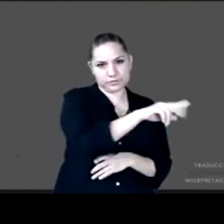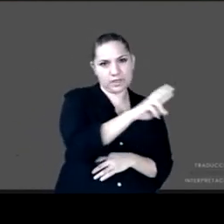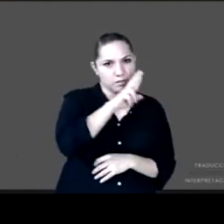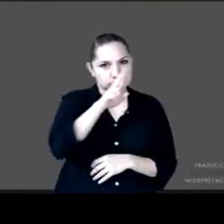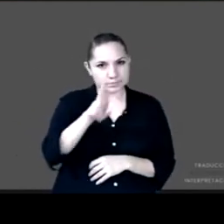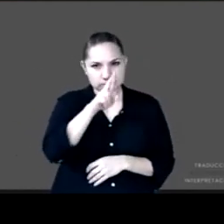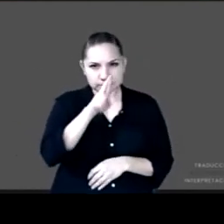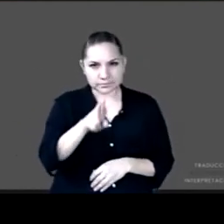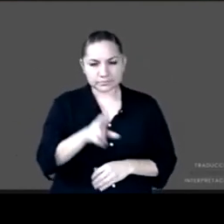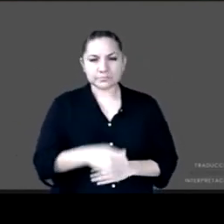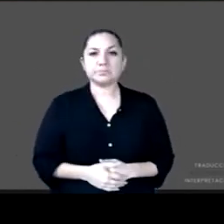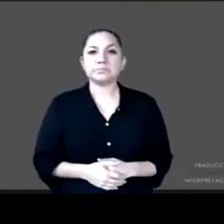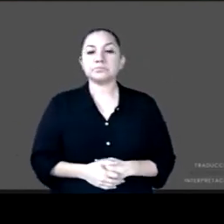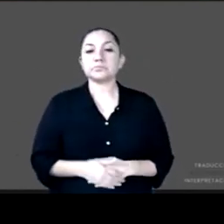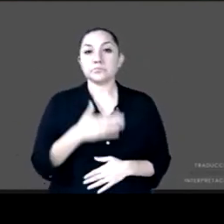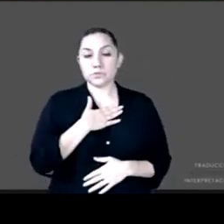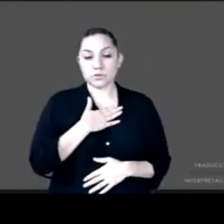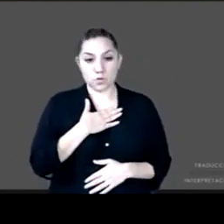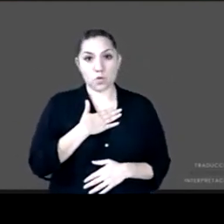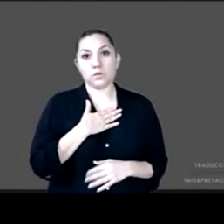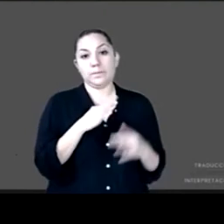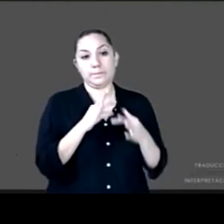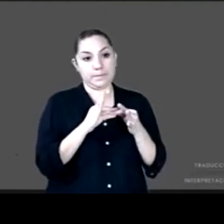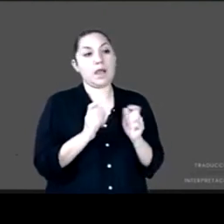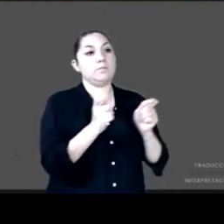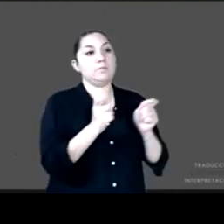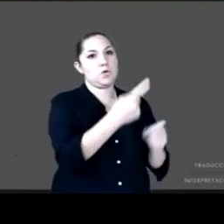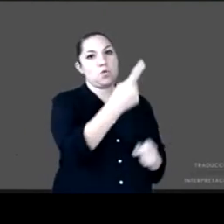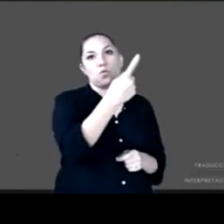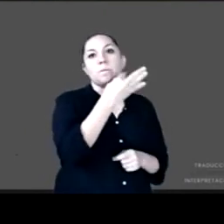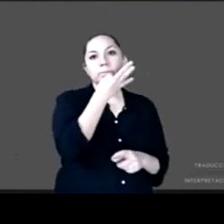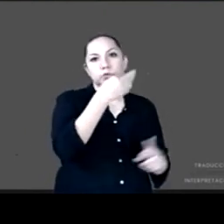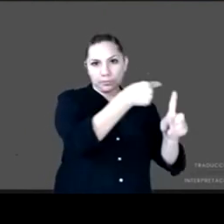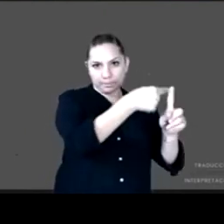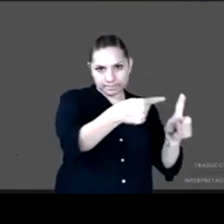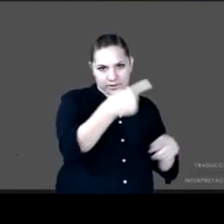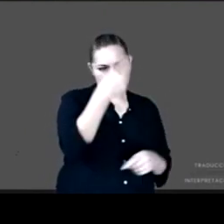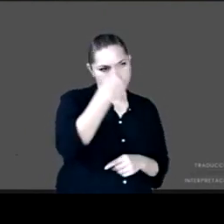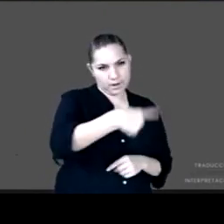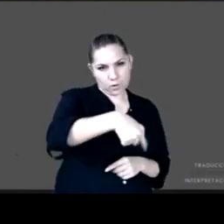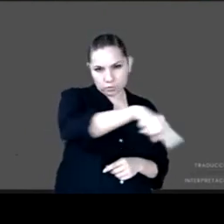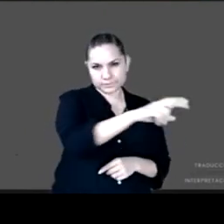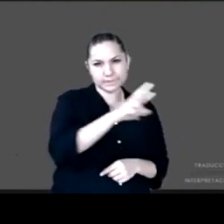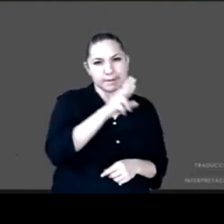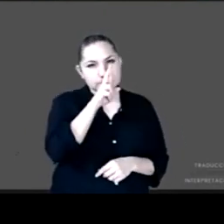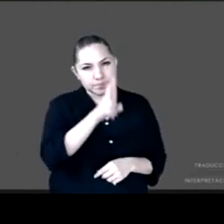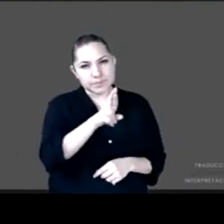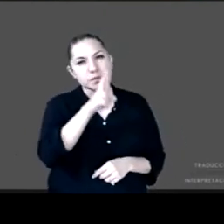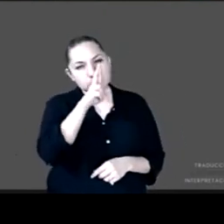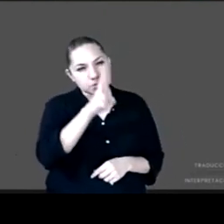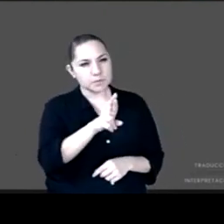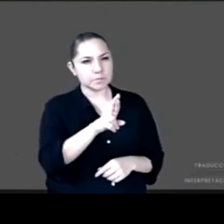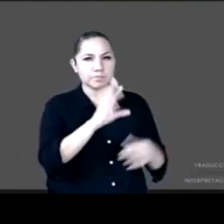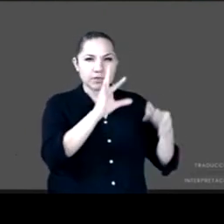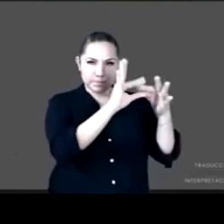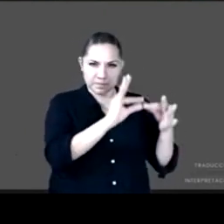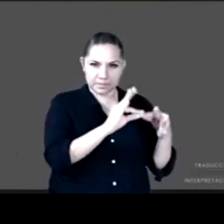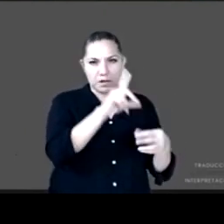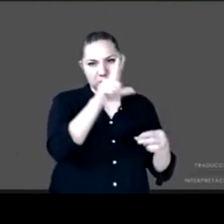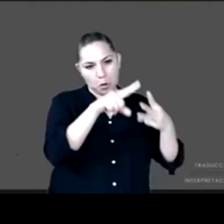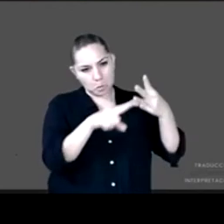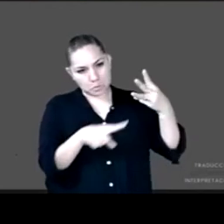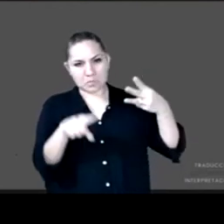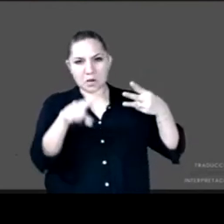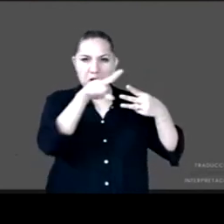de cada intervención mía minuto y medio para que respondan y con esto en realidad lo tenemos es una ronda es de rondas para